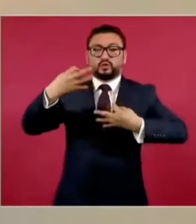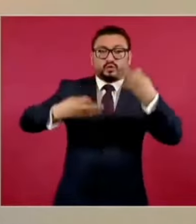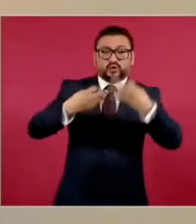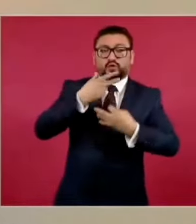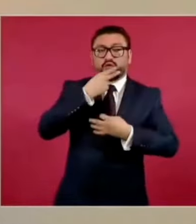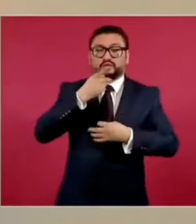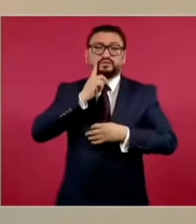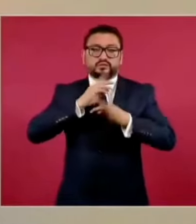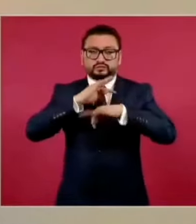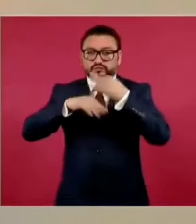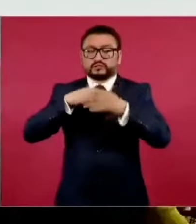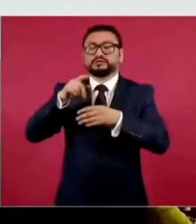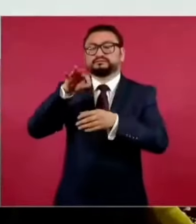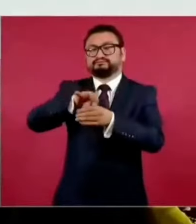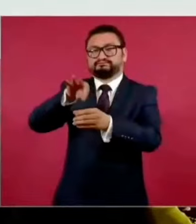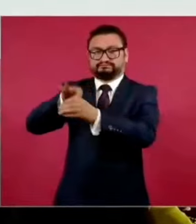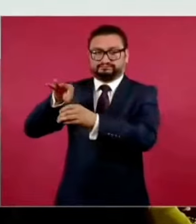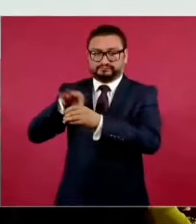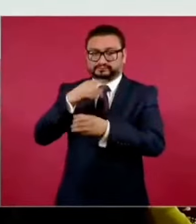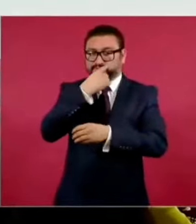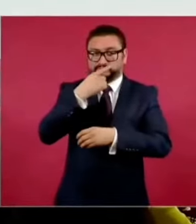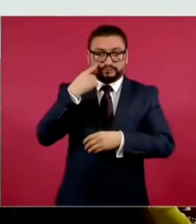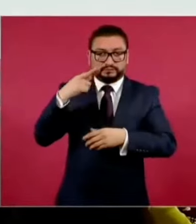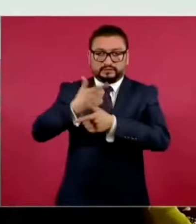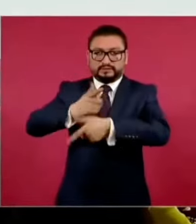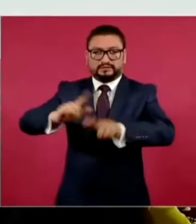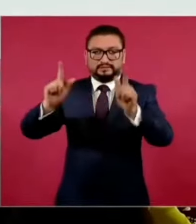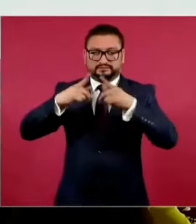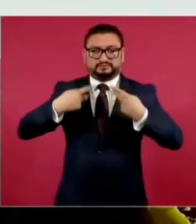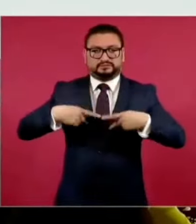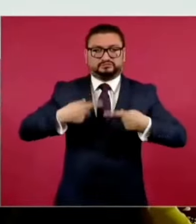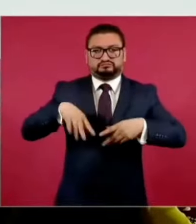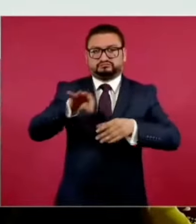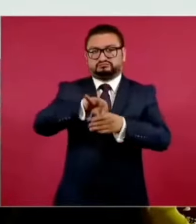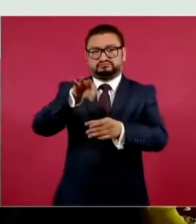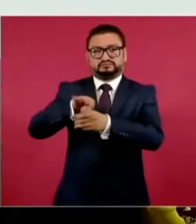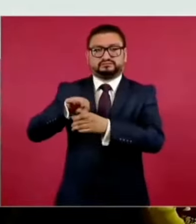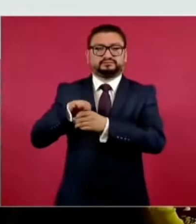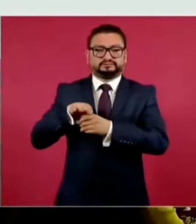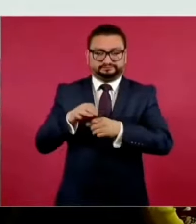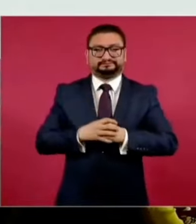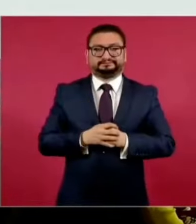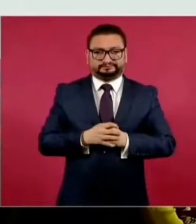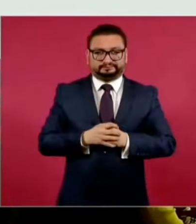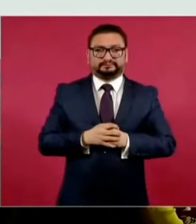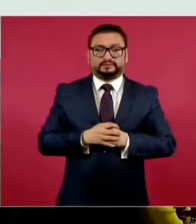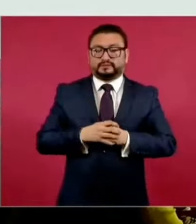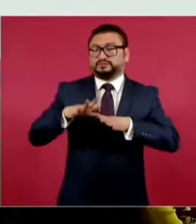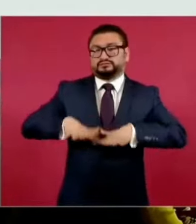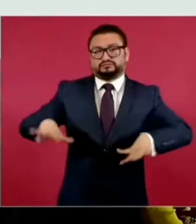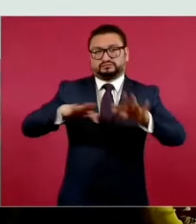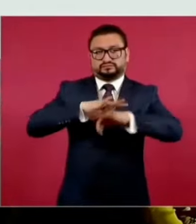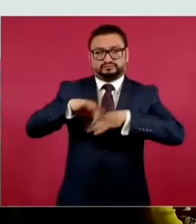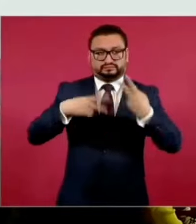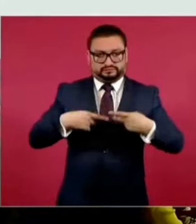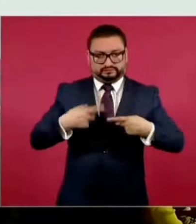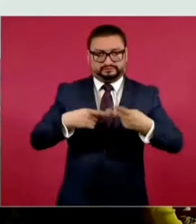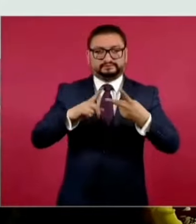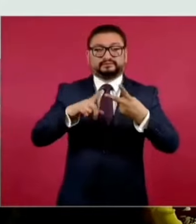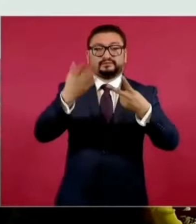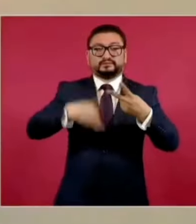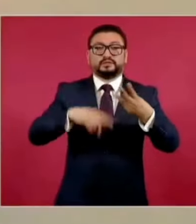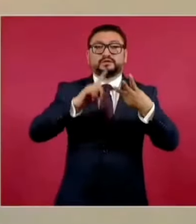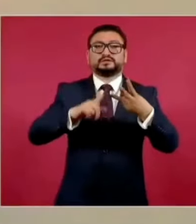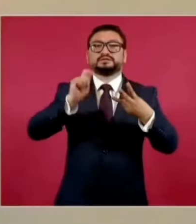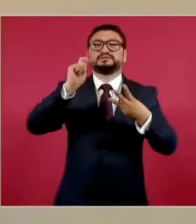que cuenten con una legitimidad democrática a partir del voto popular. Número tres,